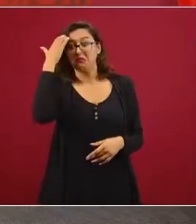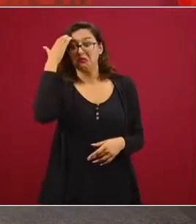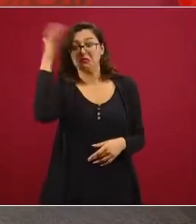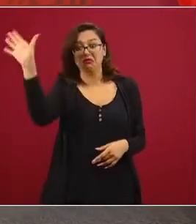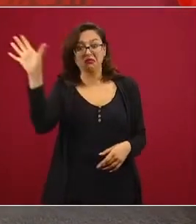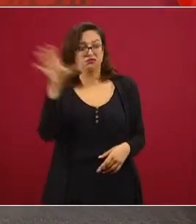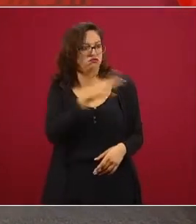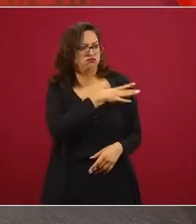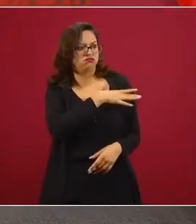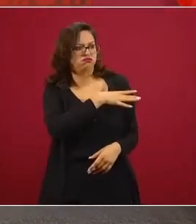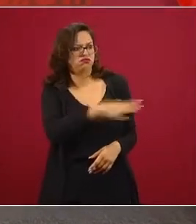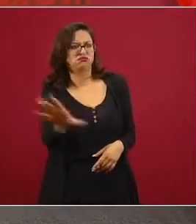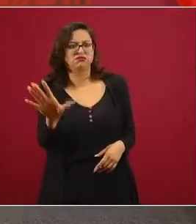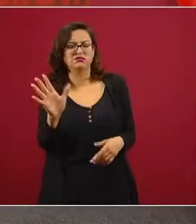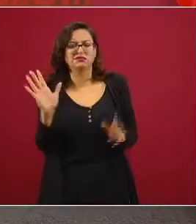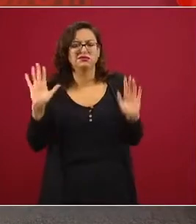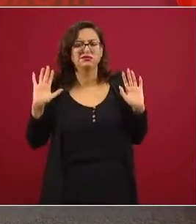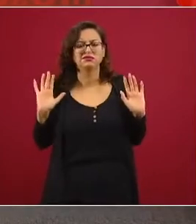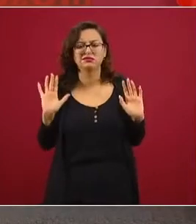completamente